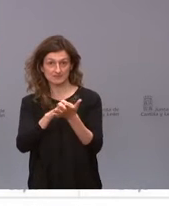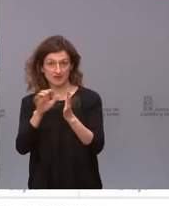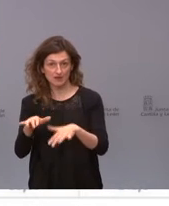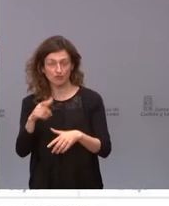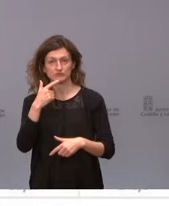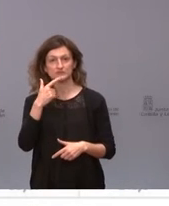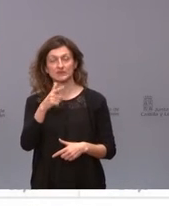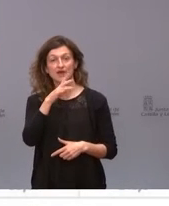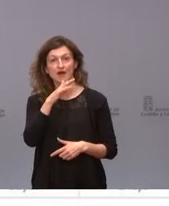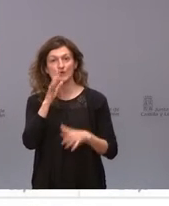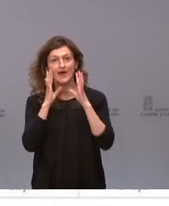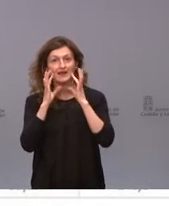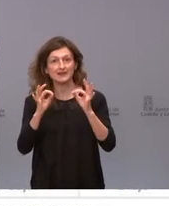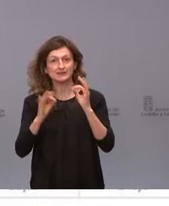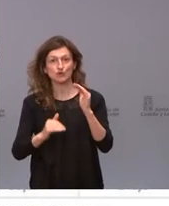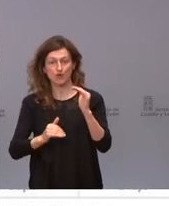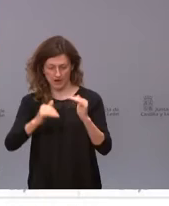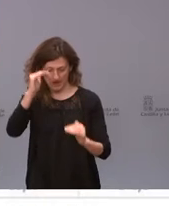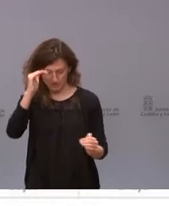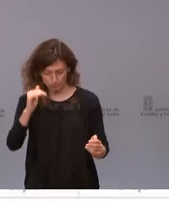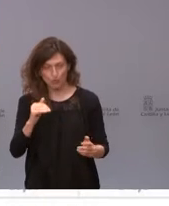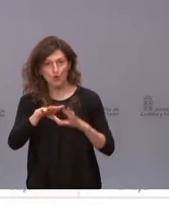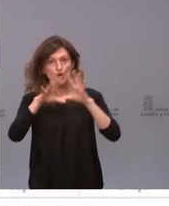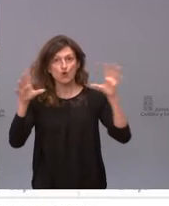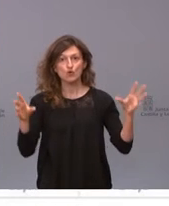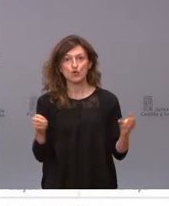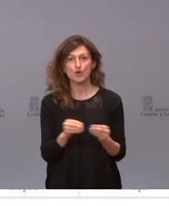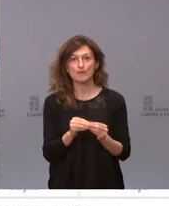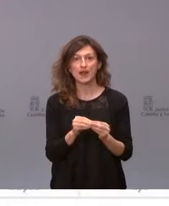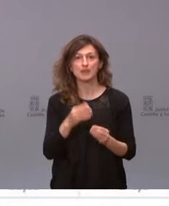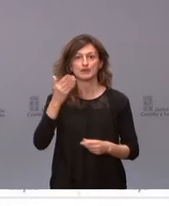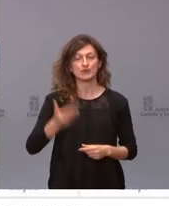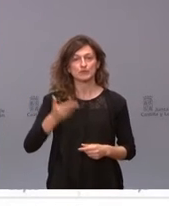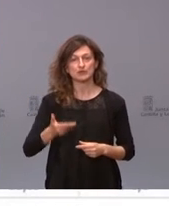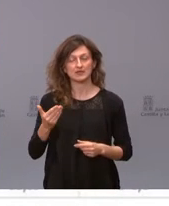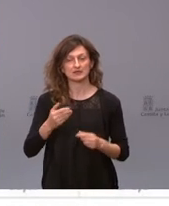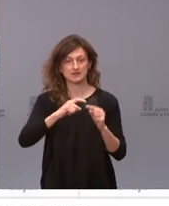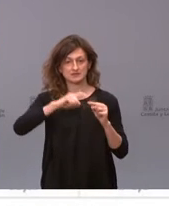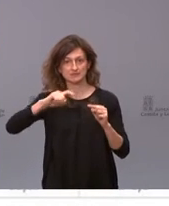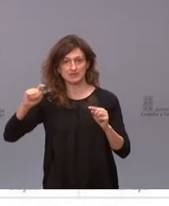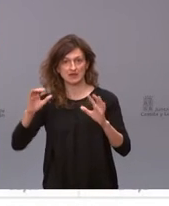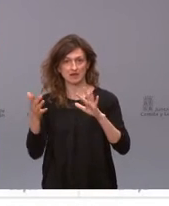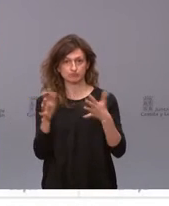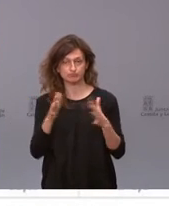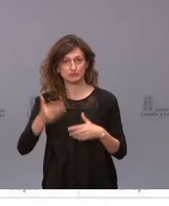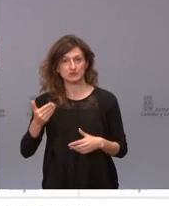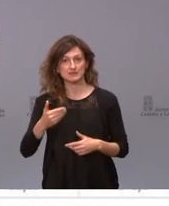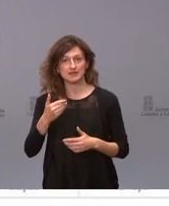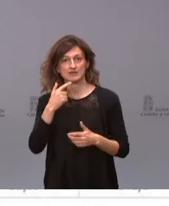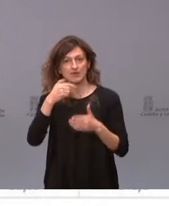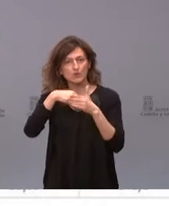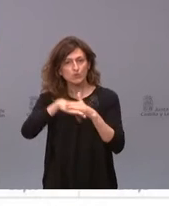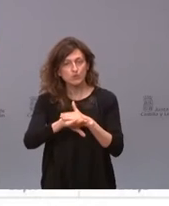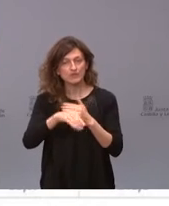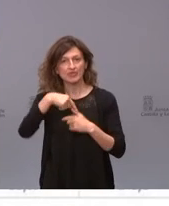que estamos en riesgo alto a nivel global, pero con una asimetría muy importante en toda la comunidad. Tenemos una incidencia acumulada